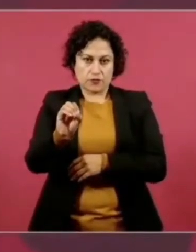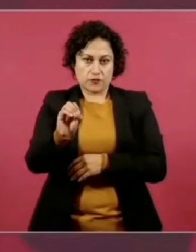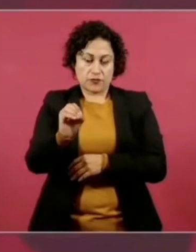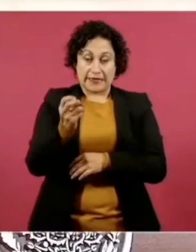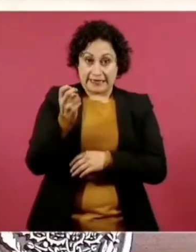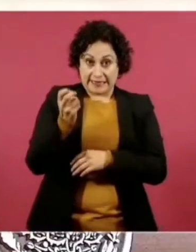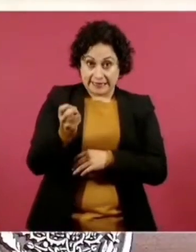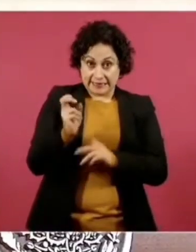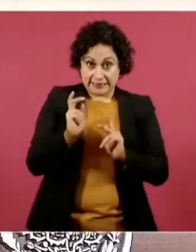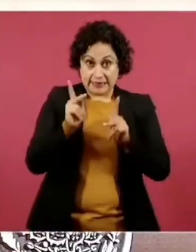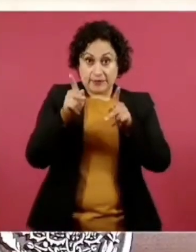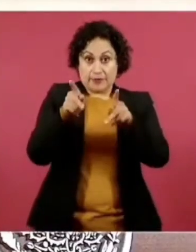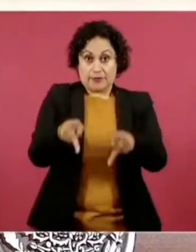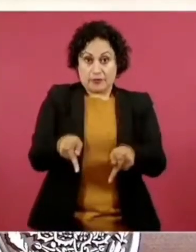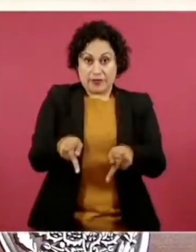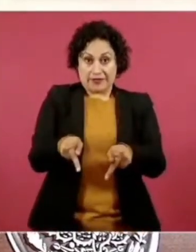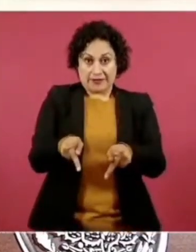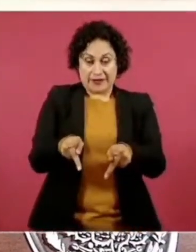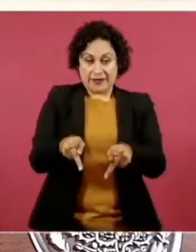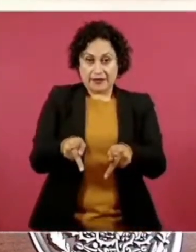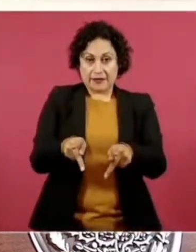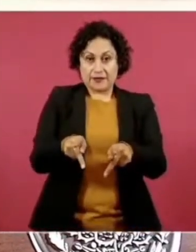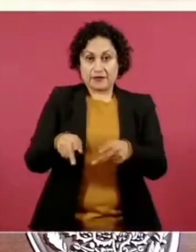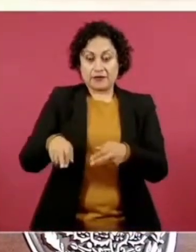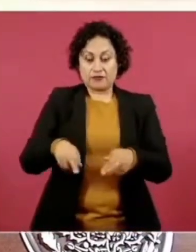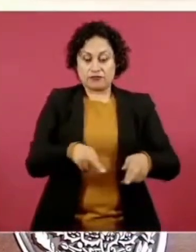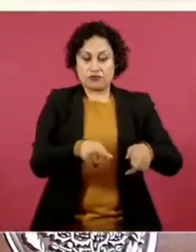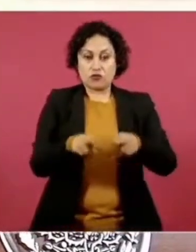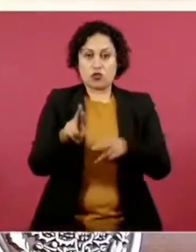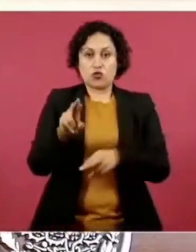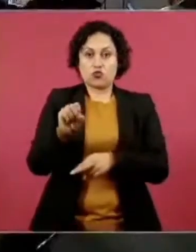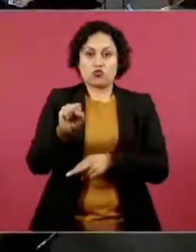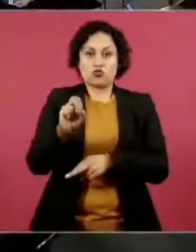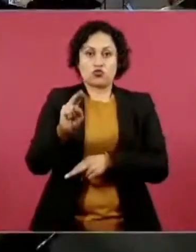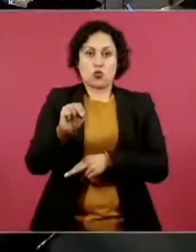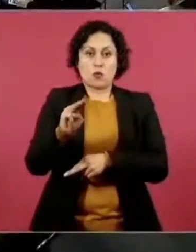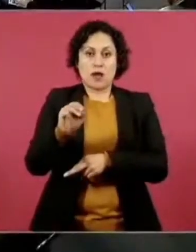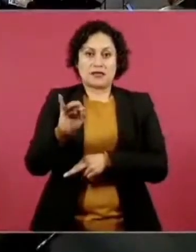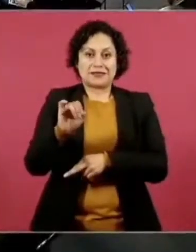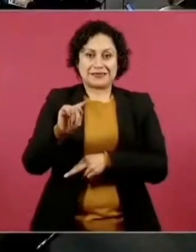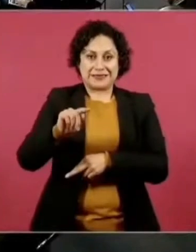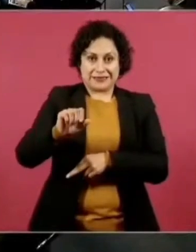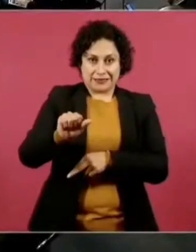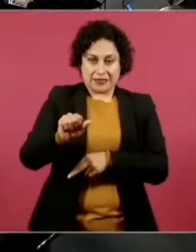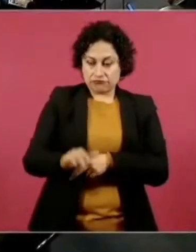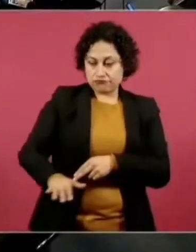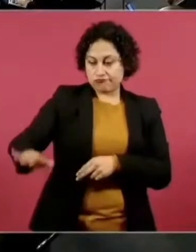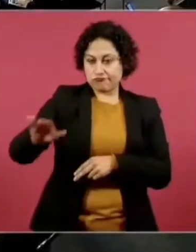el Piloso Macinta, el Mono Sagrado, van a ver